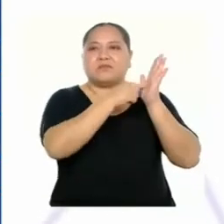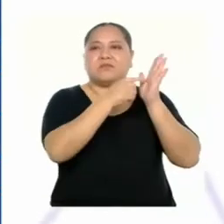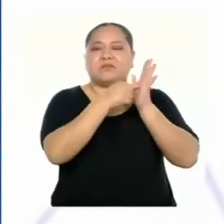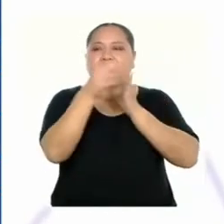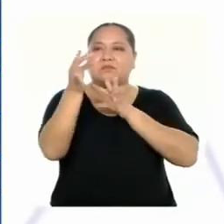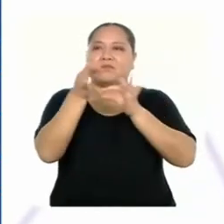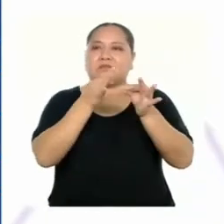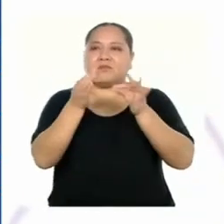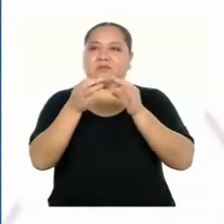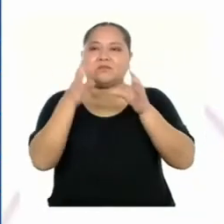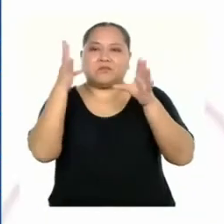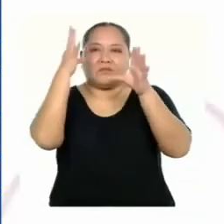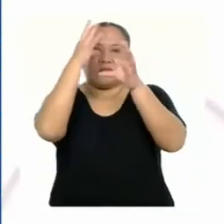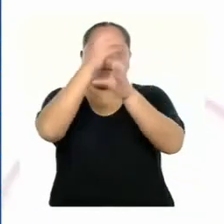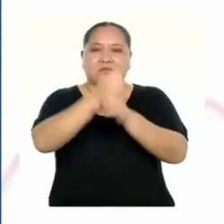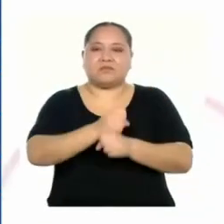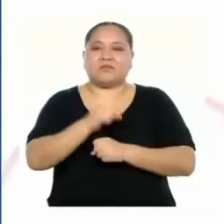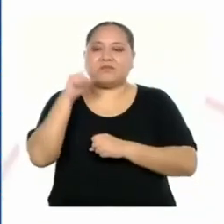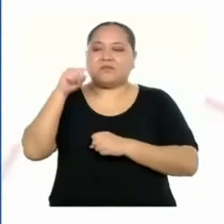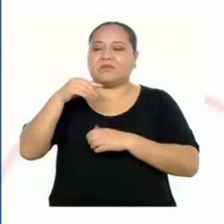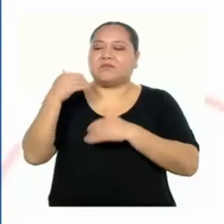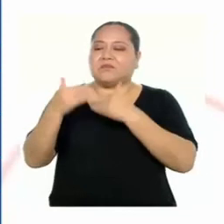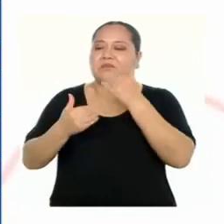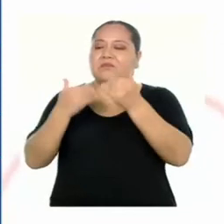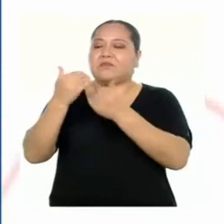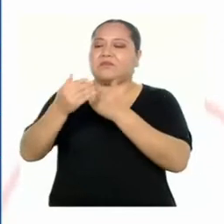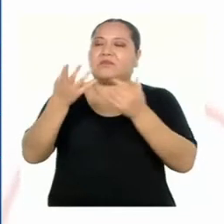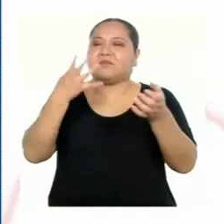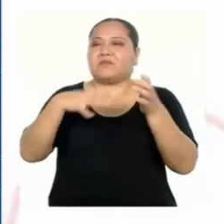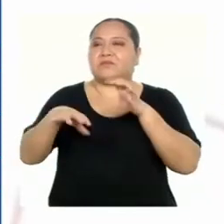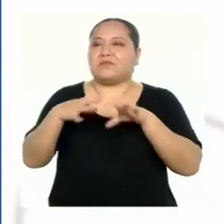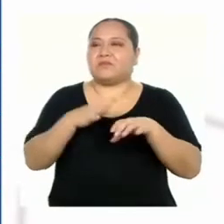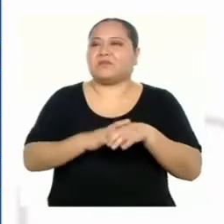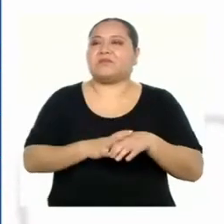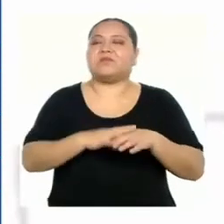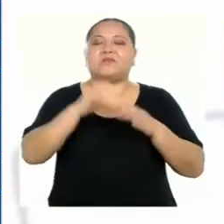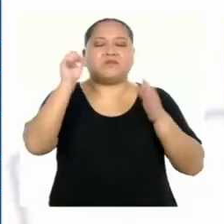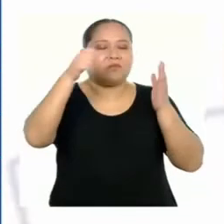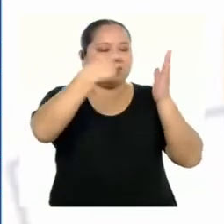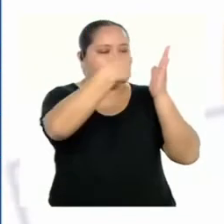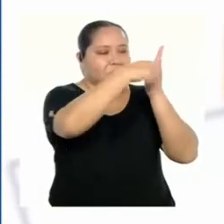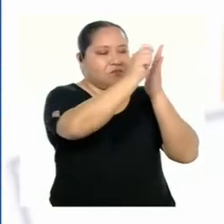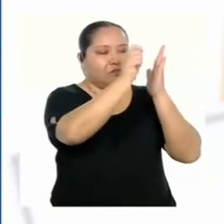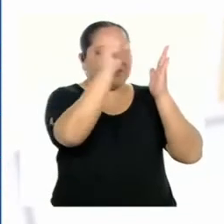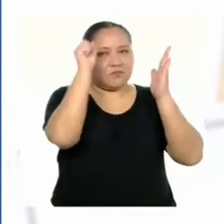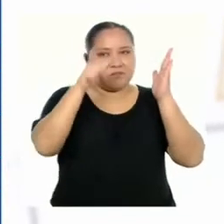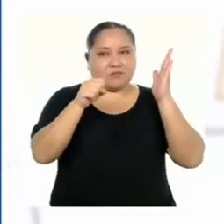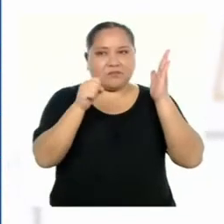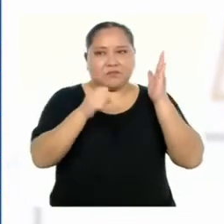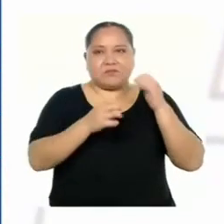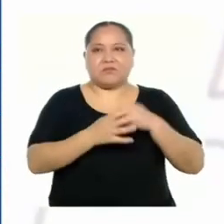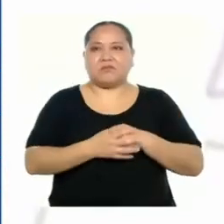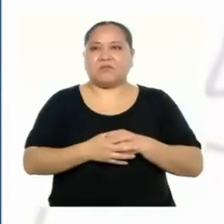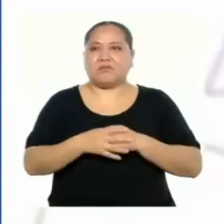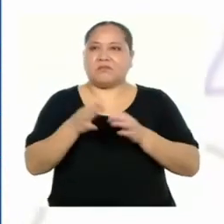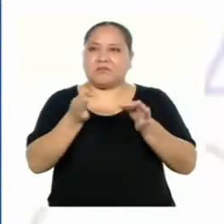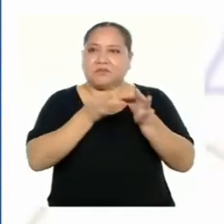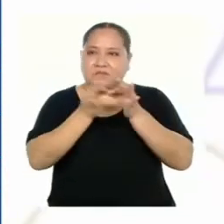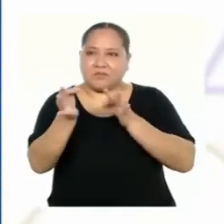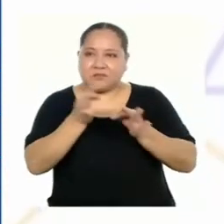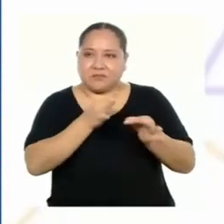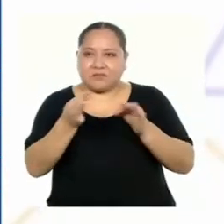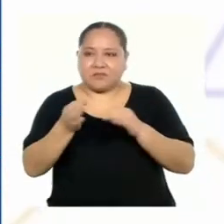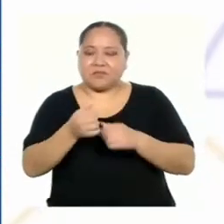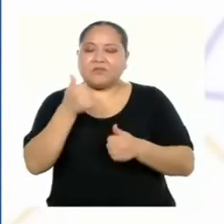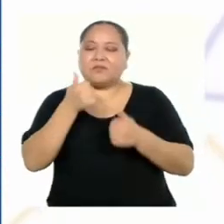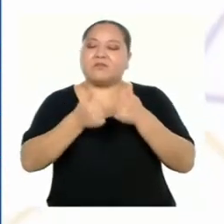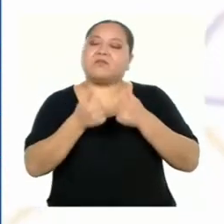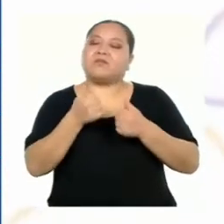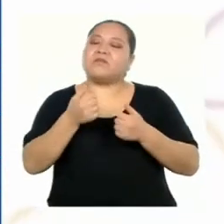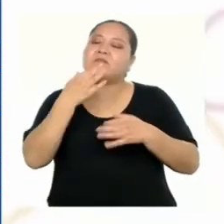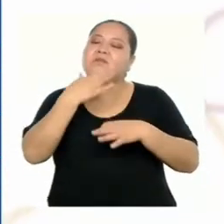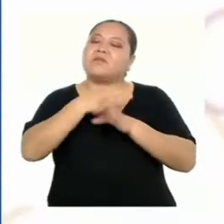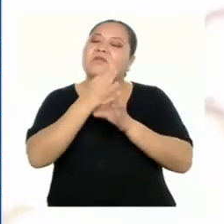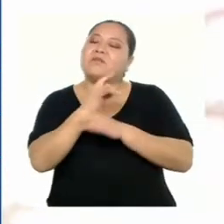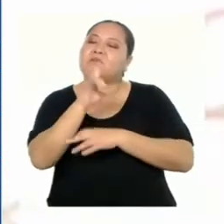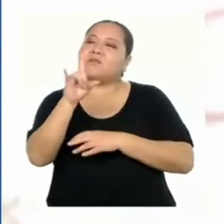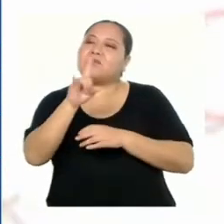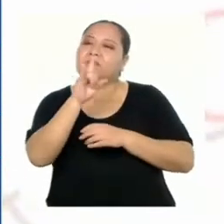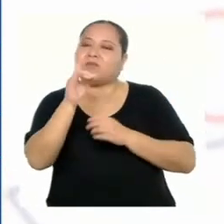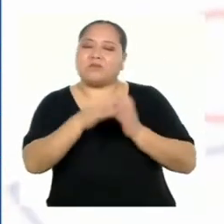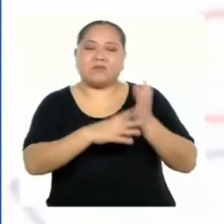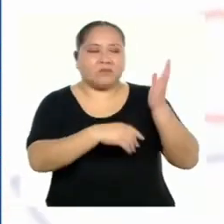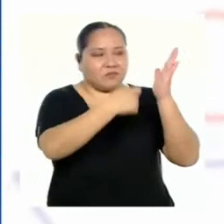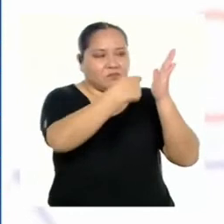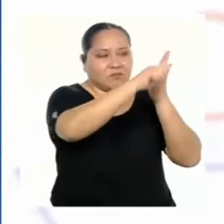¿Describimos de manera resumida el procedimiento a realizar? Sí. ¿Describimos la estrategia a utilizar?